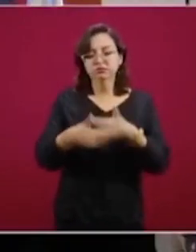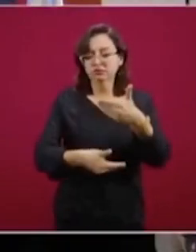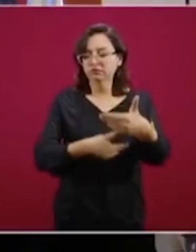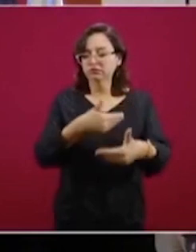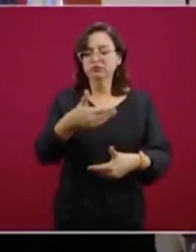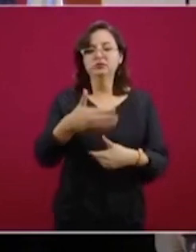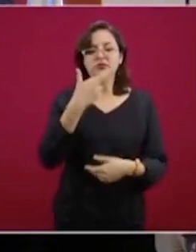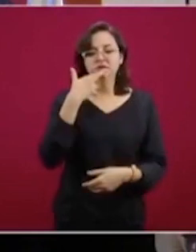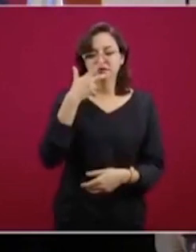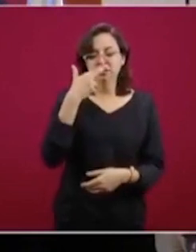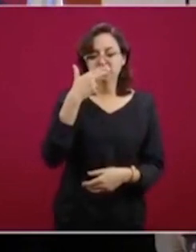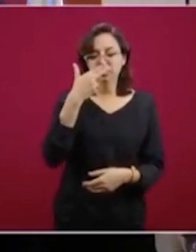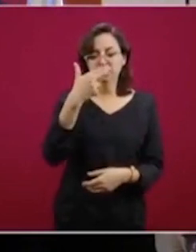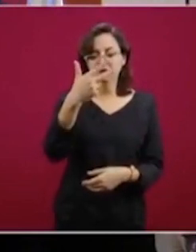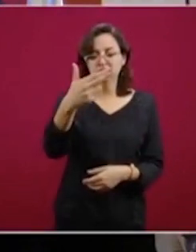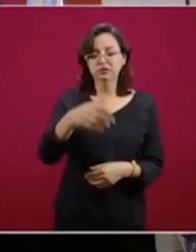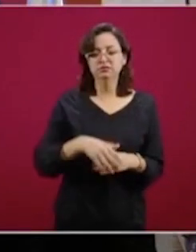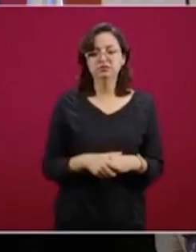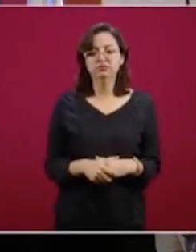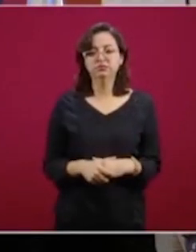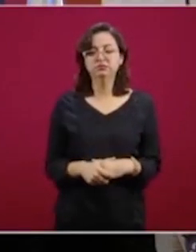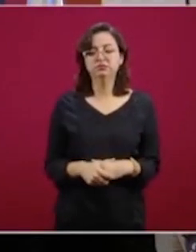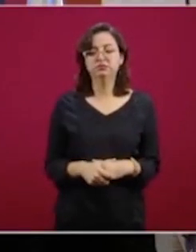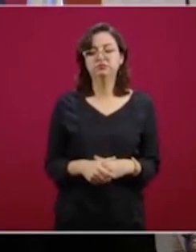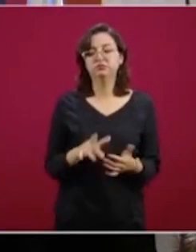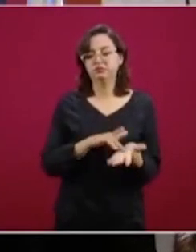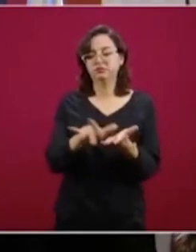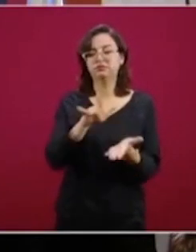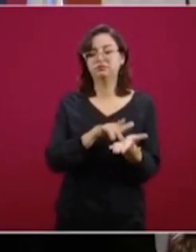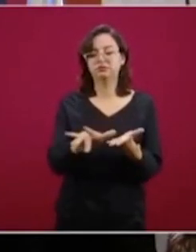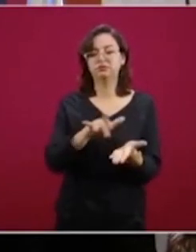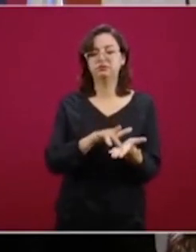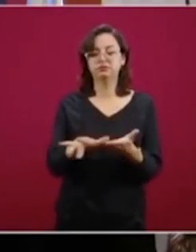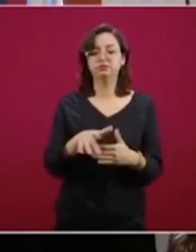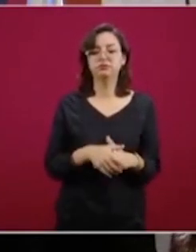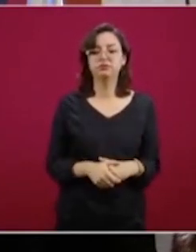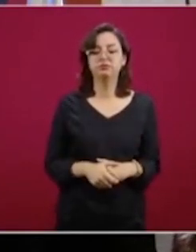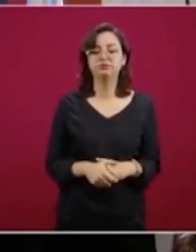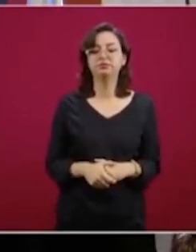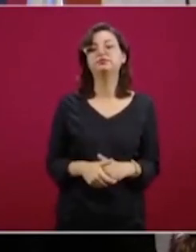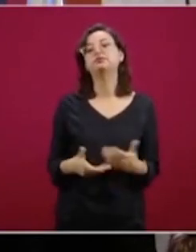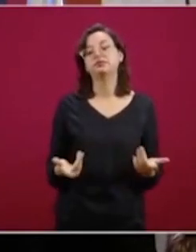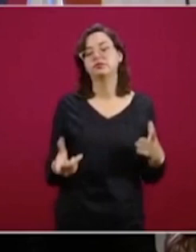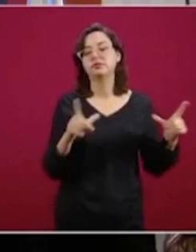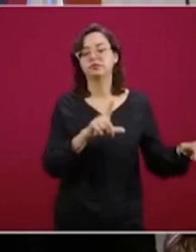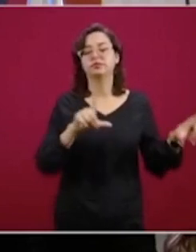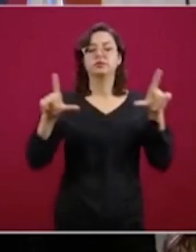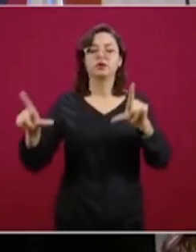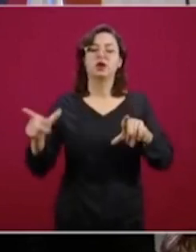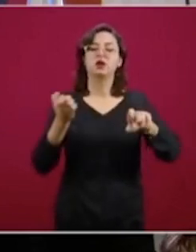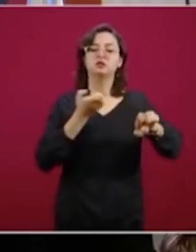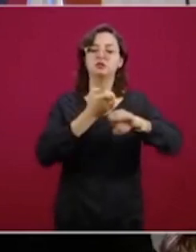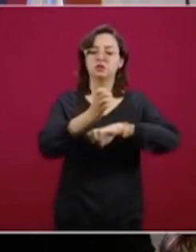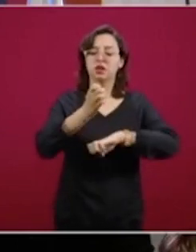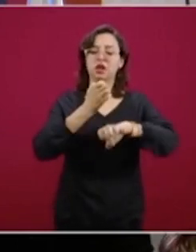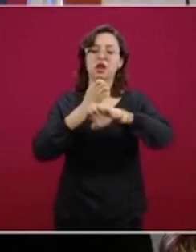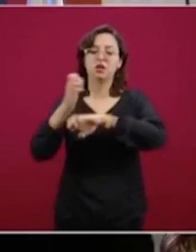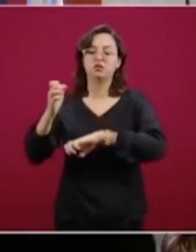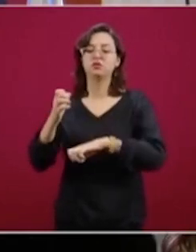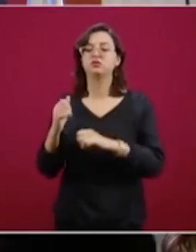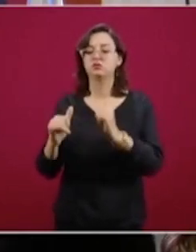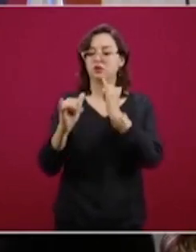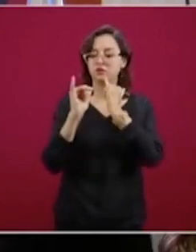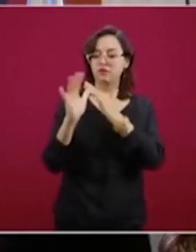resultados con su apoyo. Aquí extorsión por entidad federativa. Bueno,